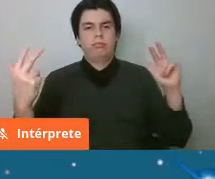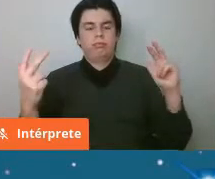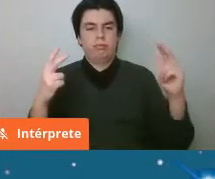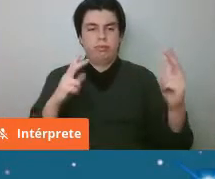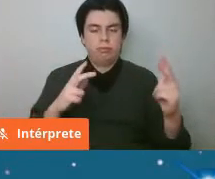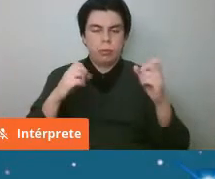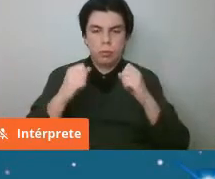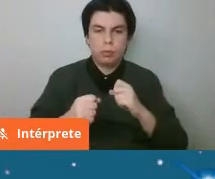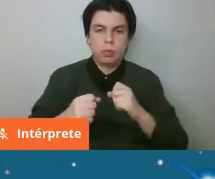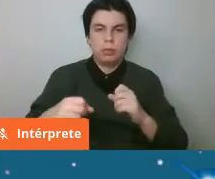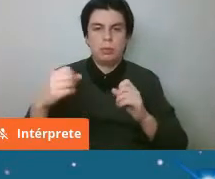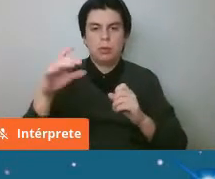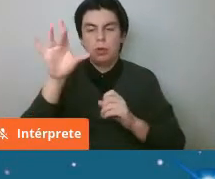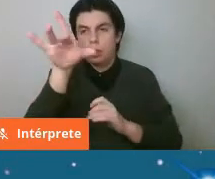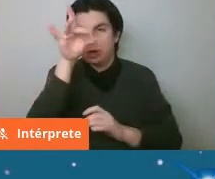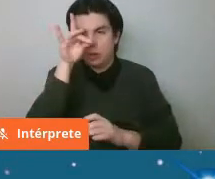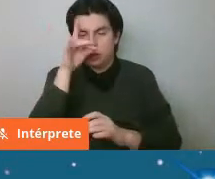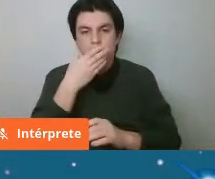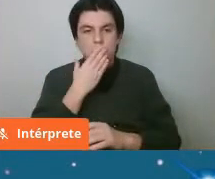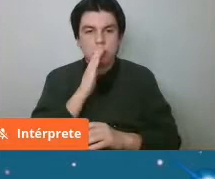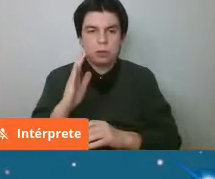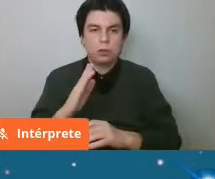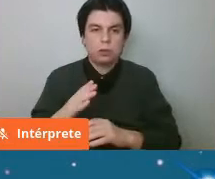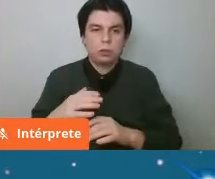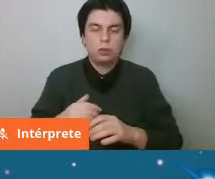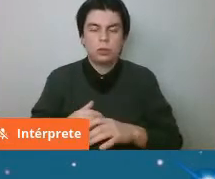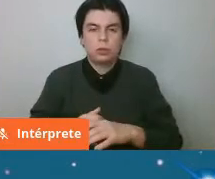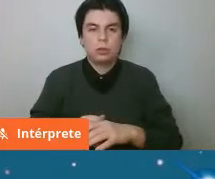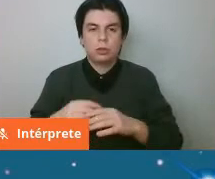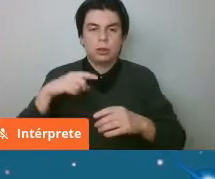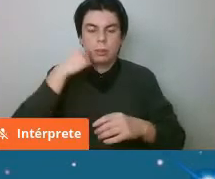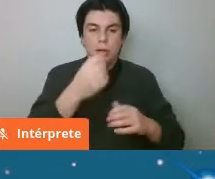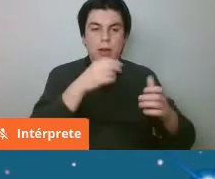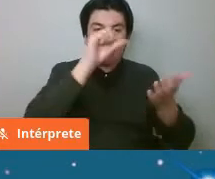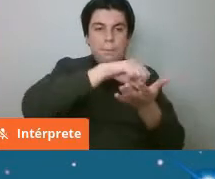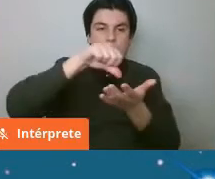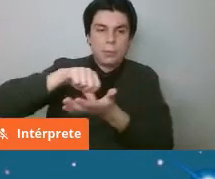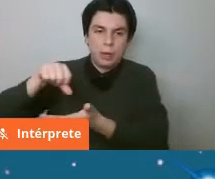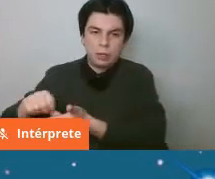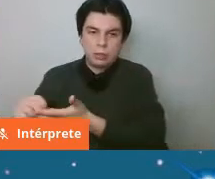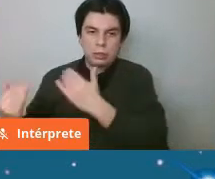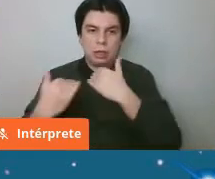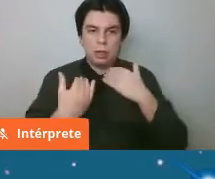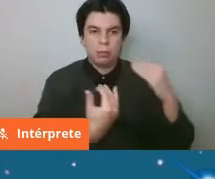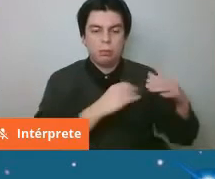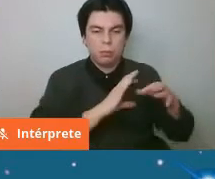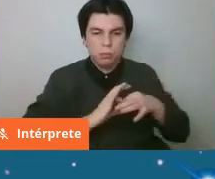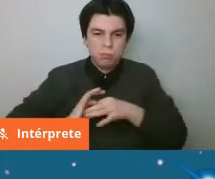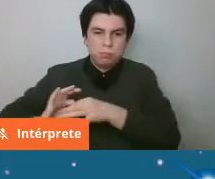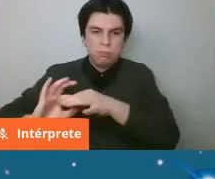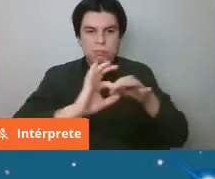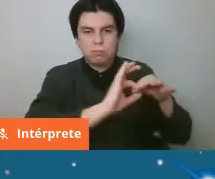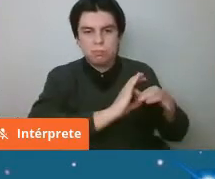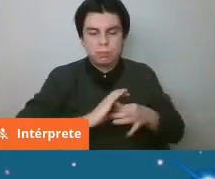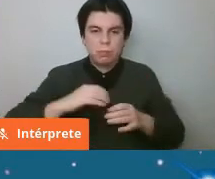identificarlas mejor aunar esfuerzo entre países como para tener una mejor estadística que nos permita